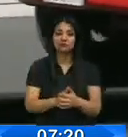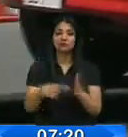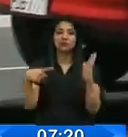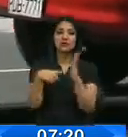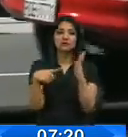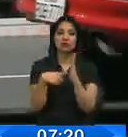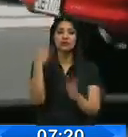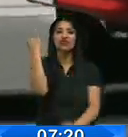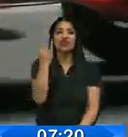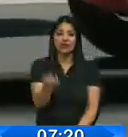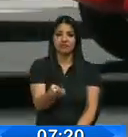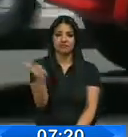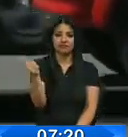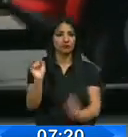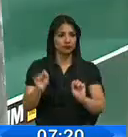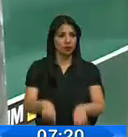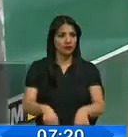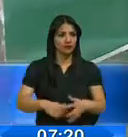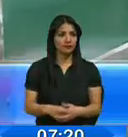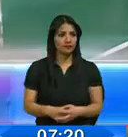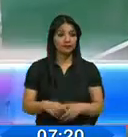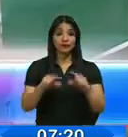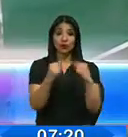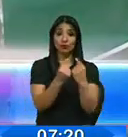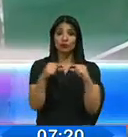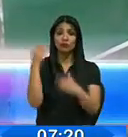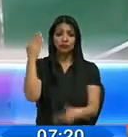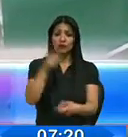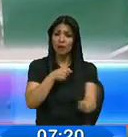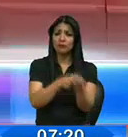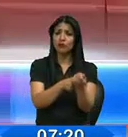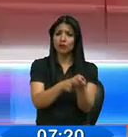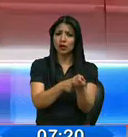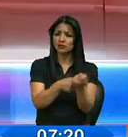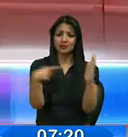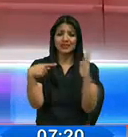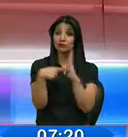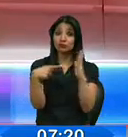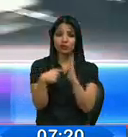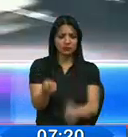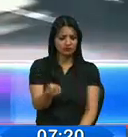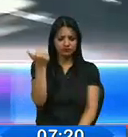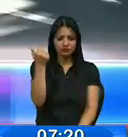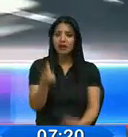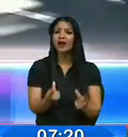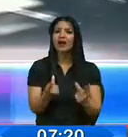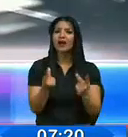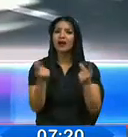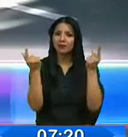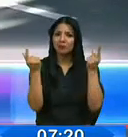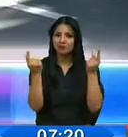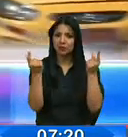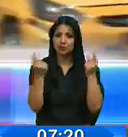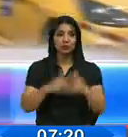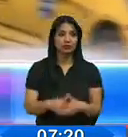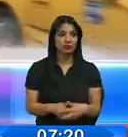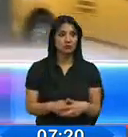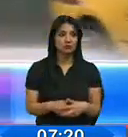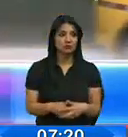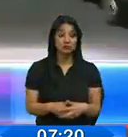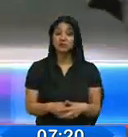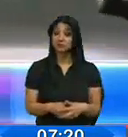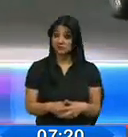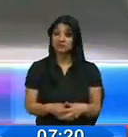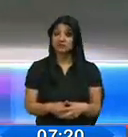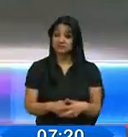llamado impuesto verde, la mayor parte de las bancadas apoyaban que de forma inmediata se proceda a eliminar este impuesto que decían ha causado